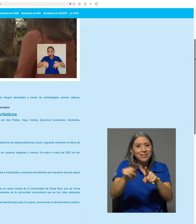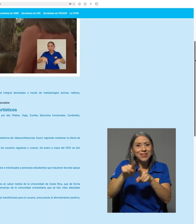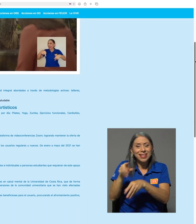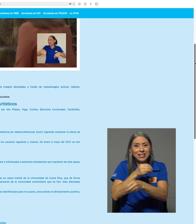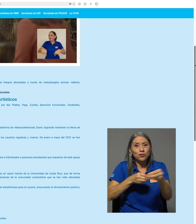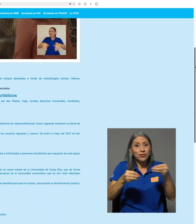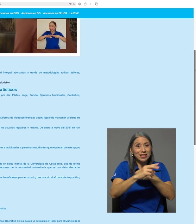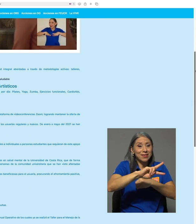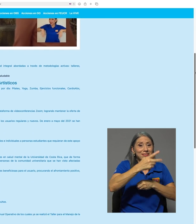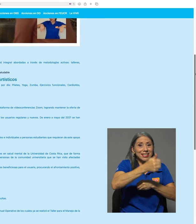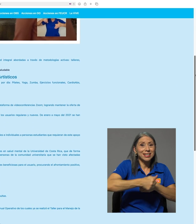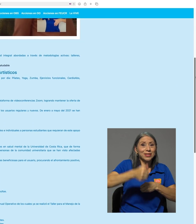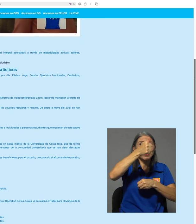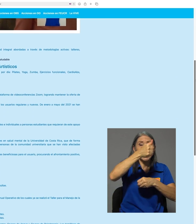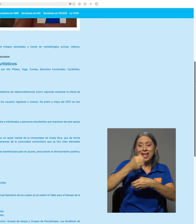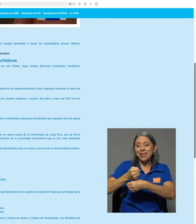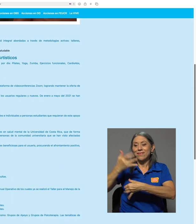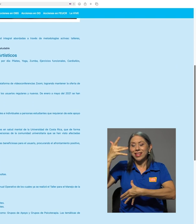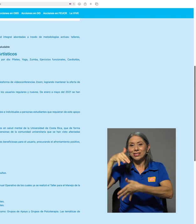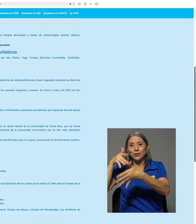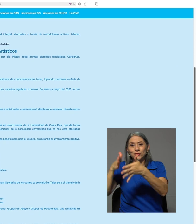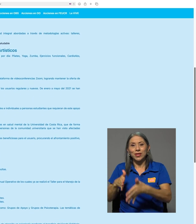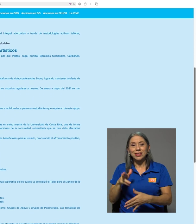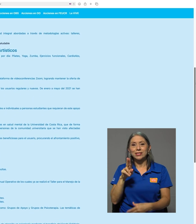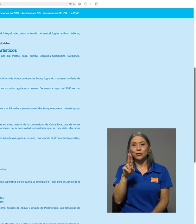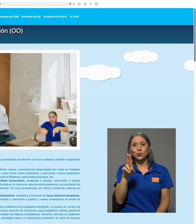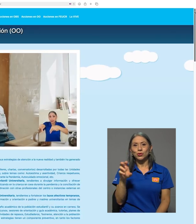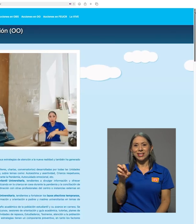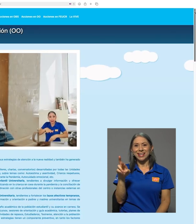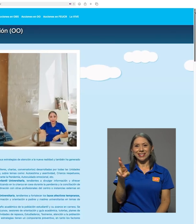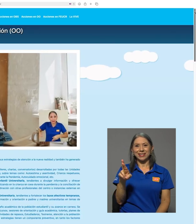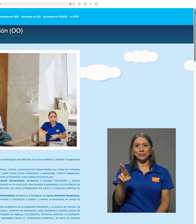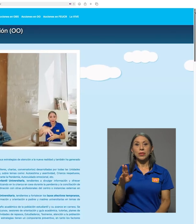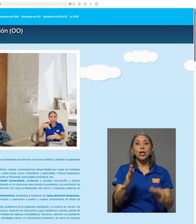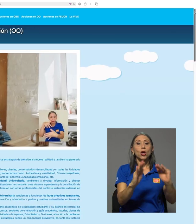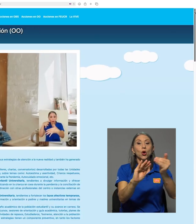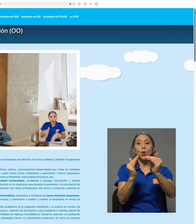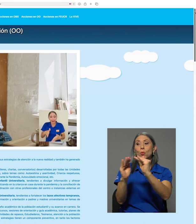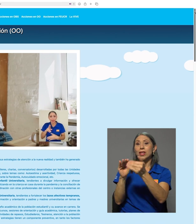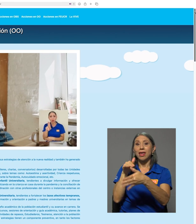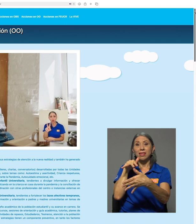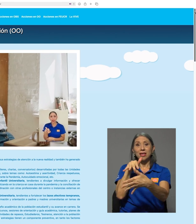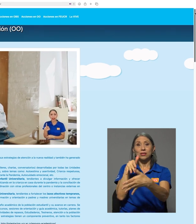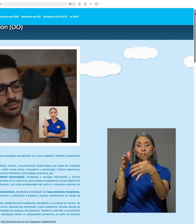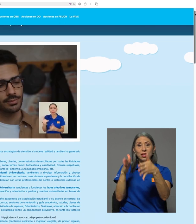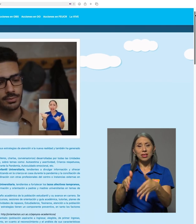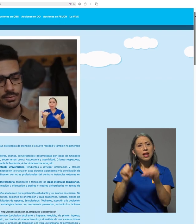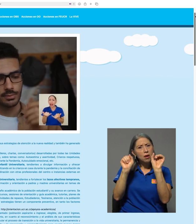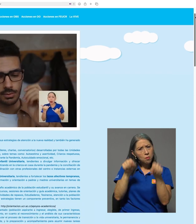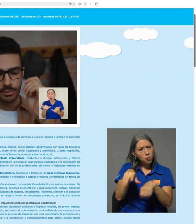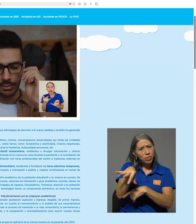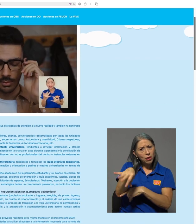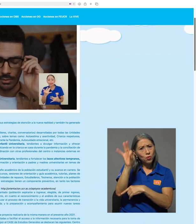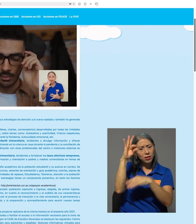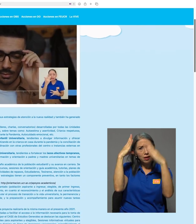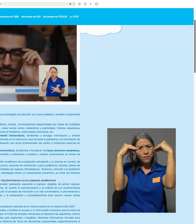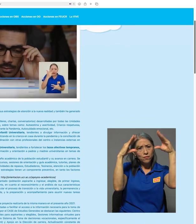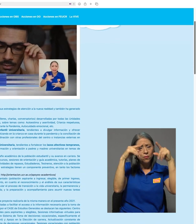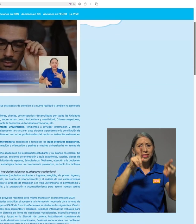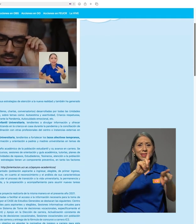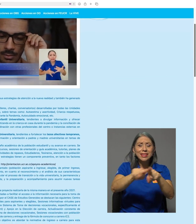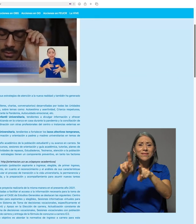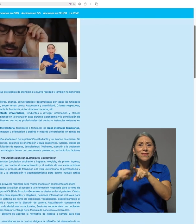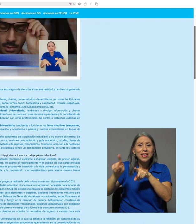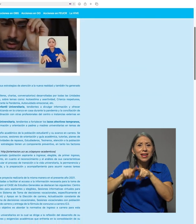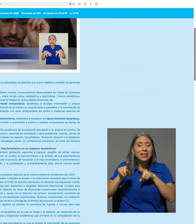Vicerrectoría y la Federación de Estudiantes de la UCR. La comunidad estudiantil puede encontrar información sobre las